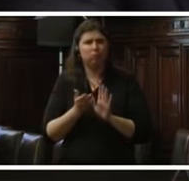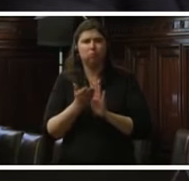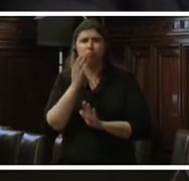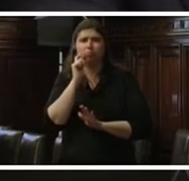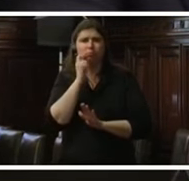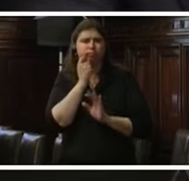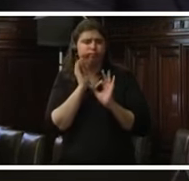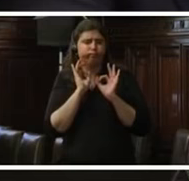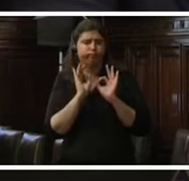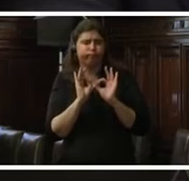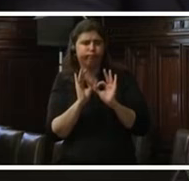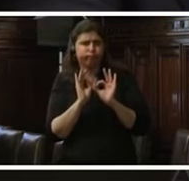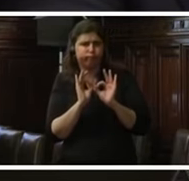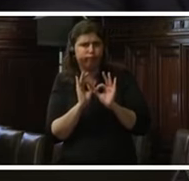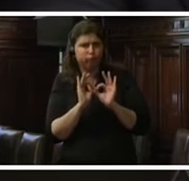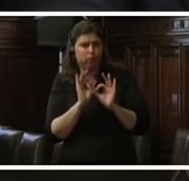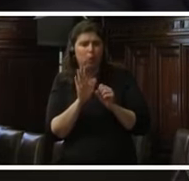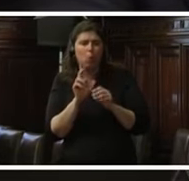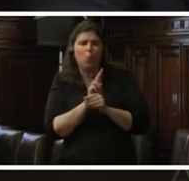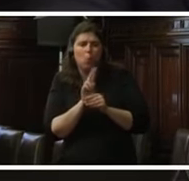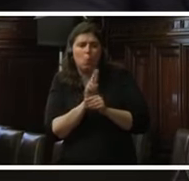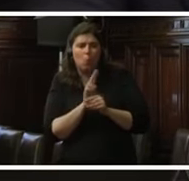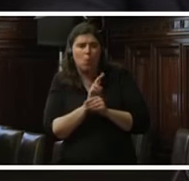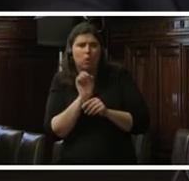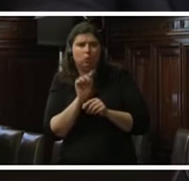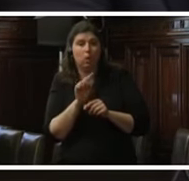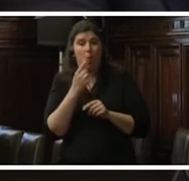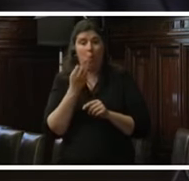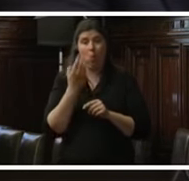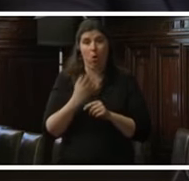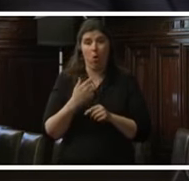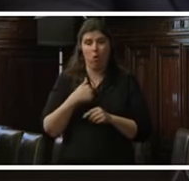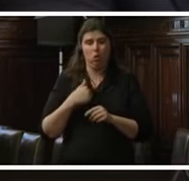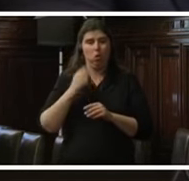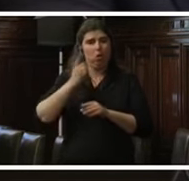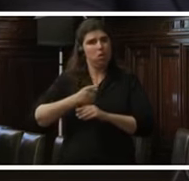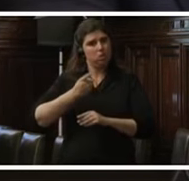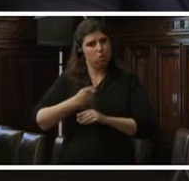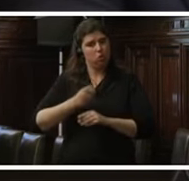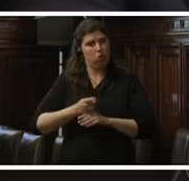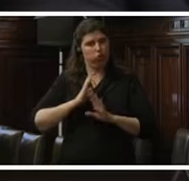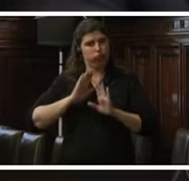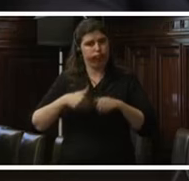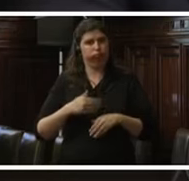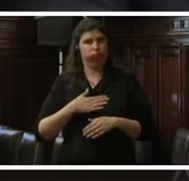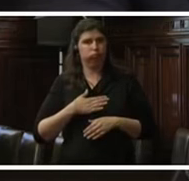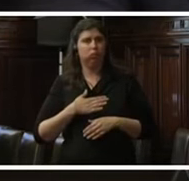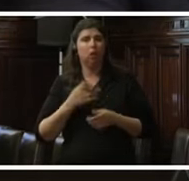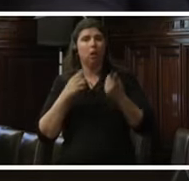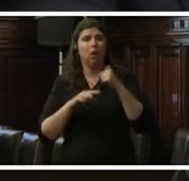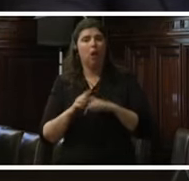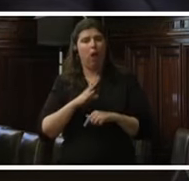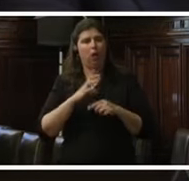aquilatado, pues a través de ella se garantiza su imparcialidad en sus decisiones. Y hay muchas variables que